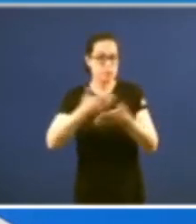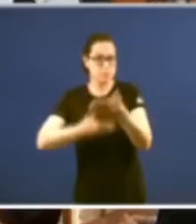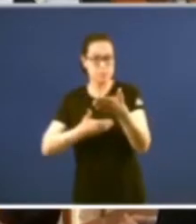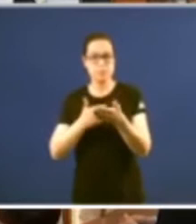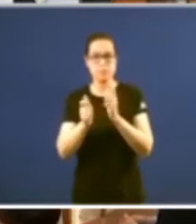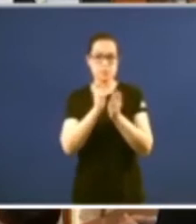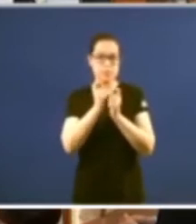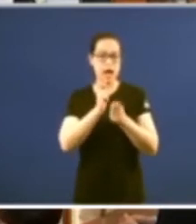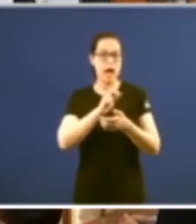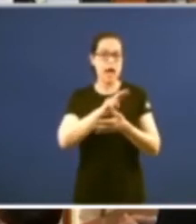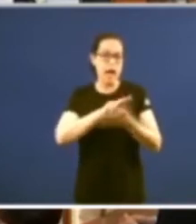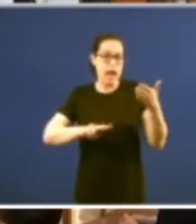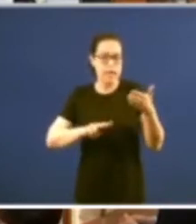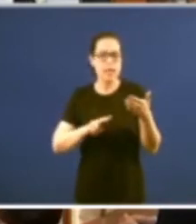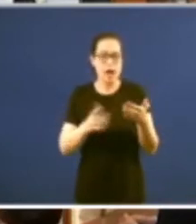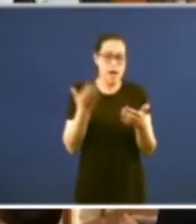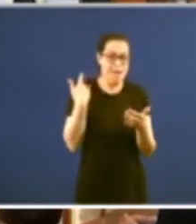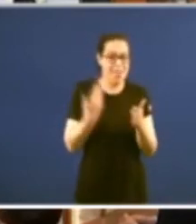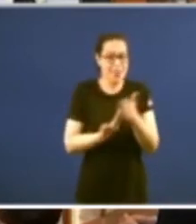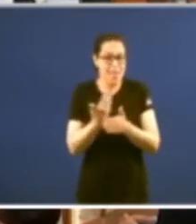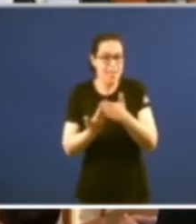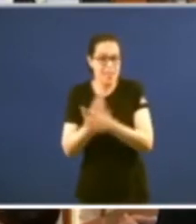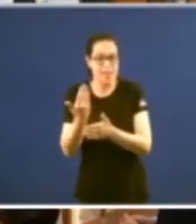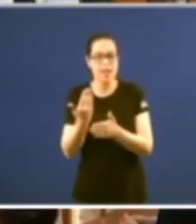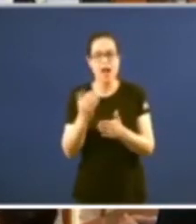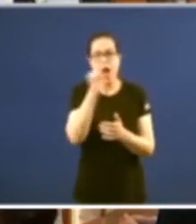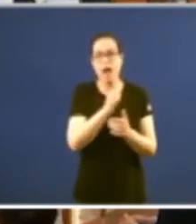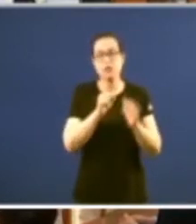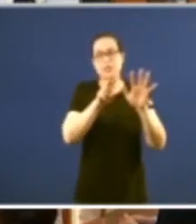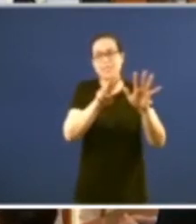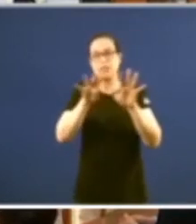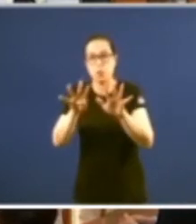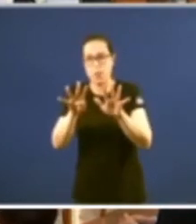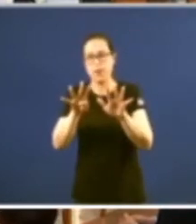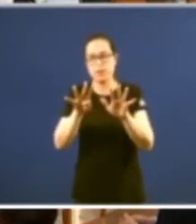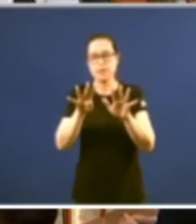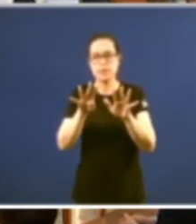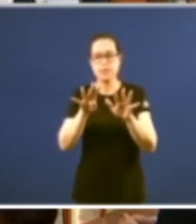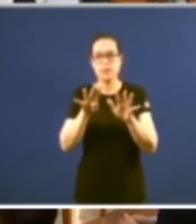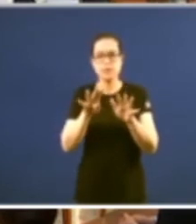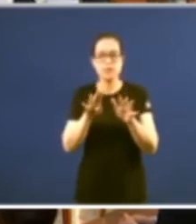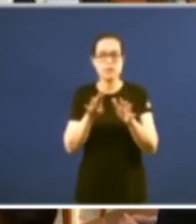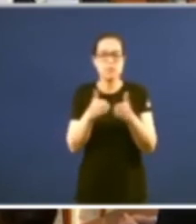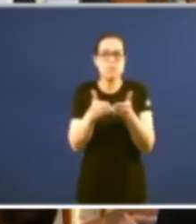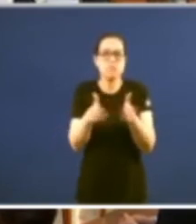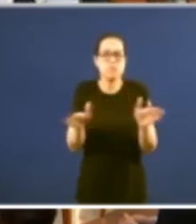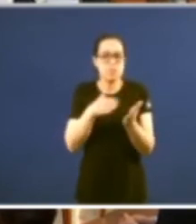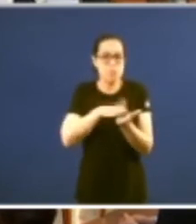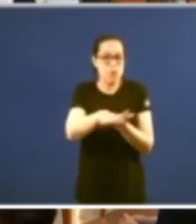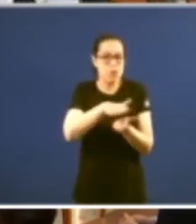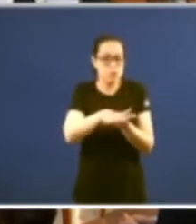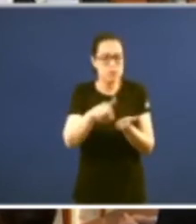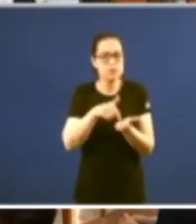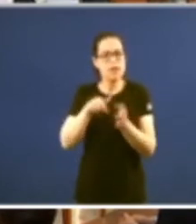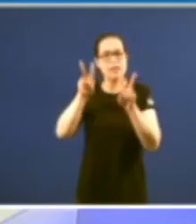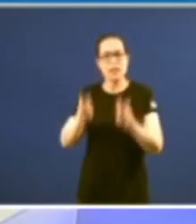xa se ten comentado aquí abrían eses días de finais de 279 coas crispadas negociacións da Comisión Constitucional en Madrid